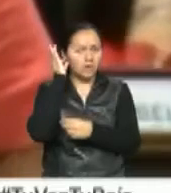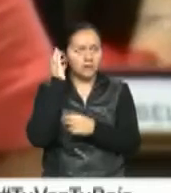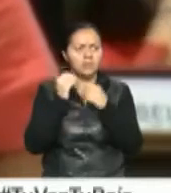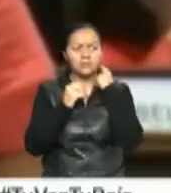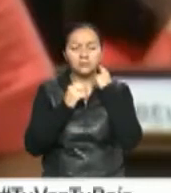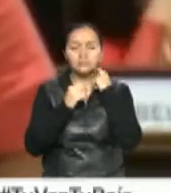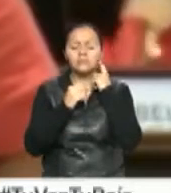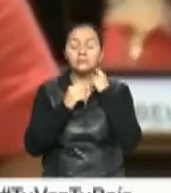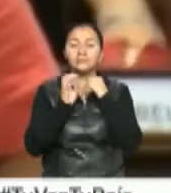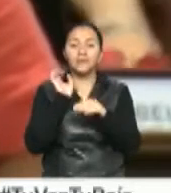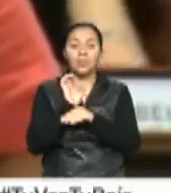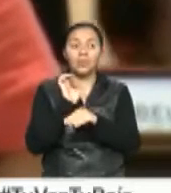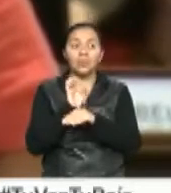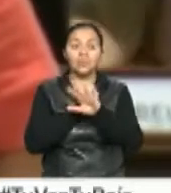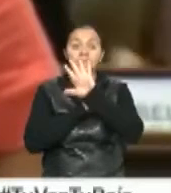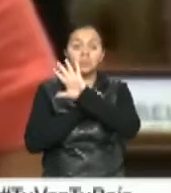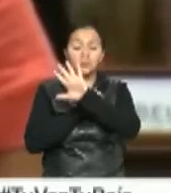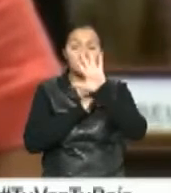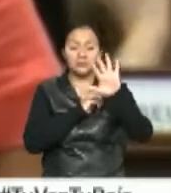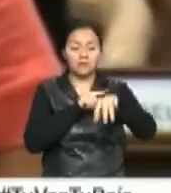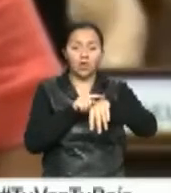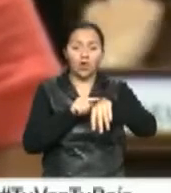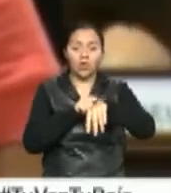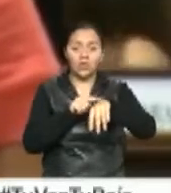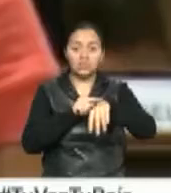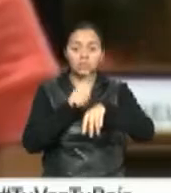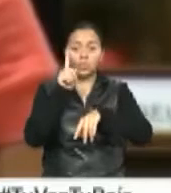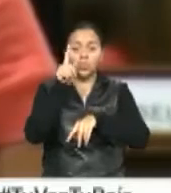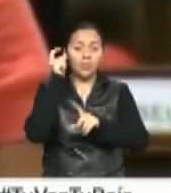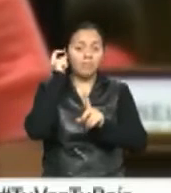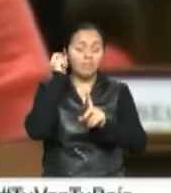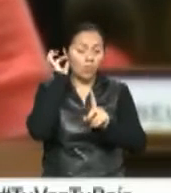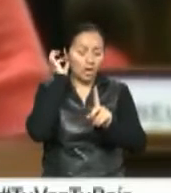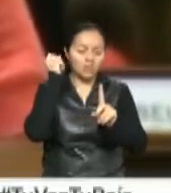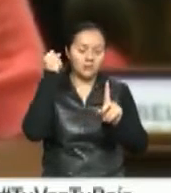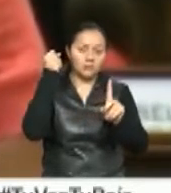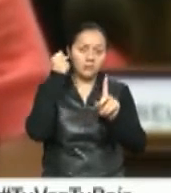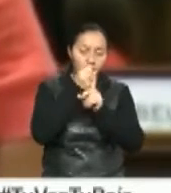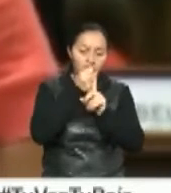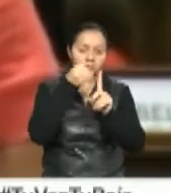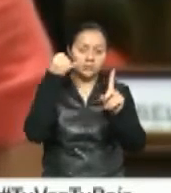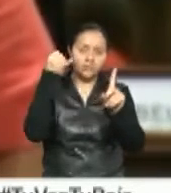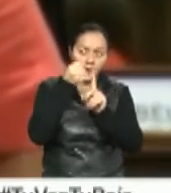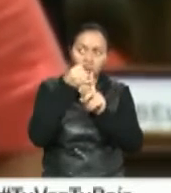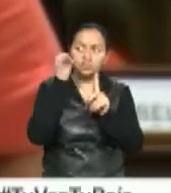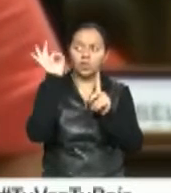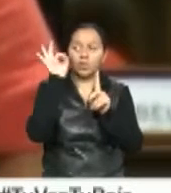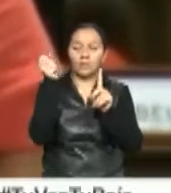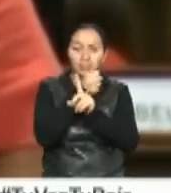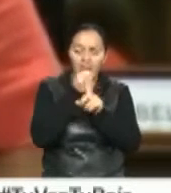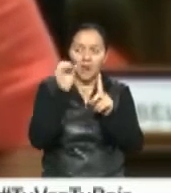Ecuador cada 55 horas una mujer es violentada, asesinada. 129